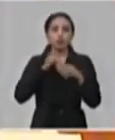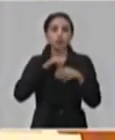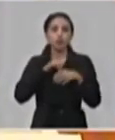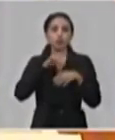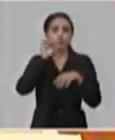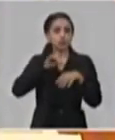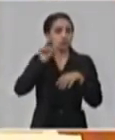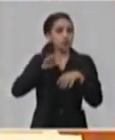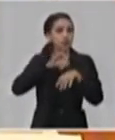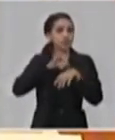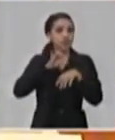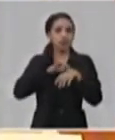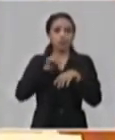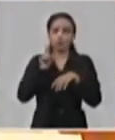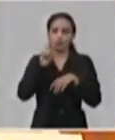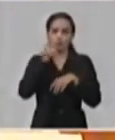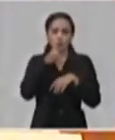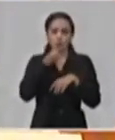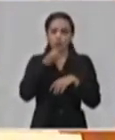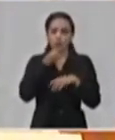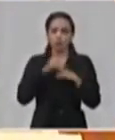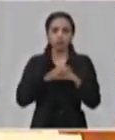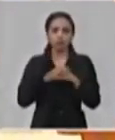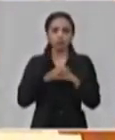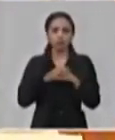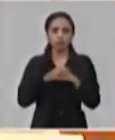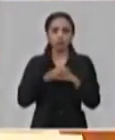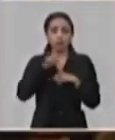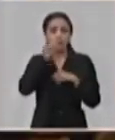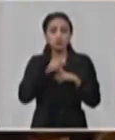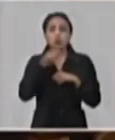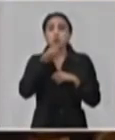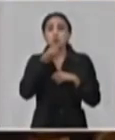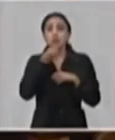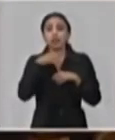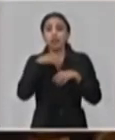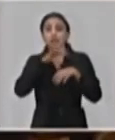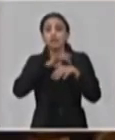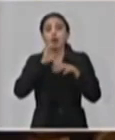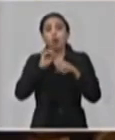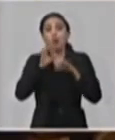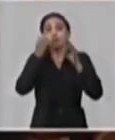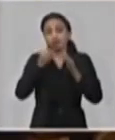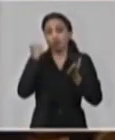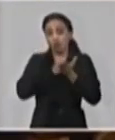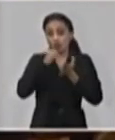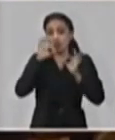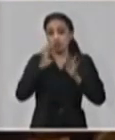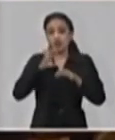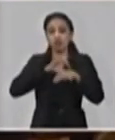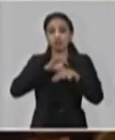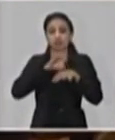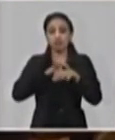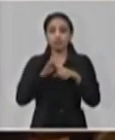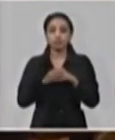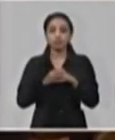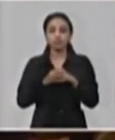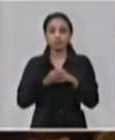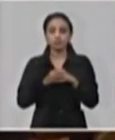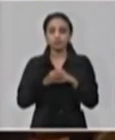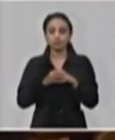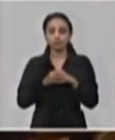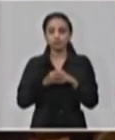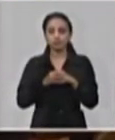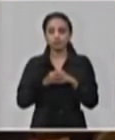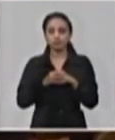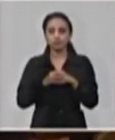traslado de un sospechoso o un enfermo cuando se detecte. A